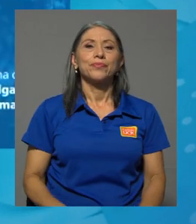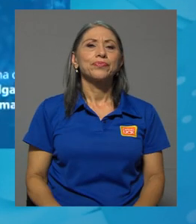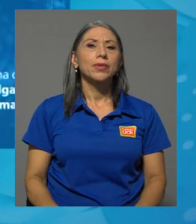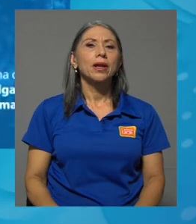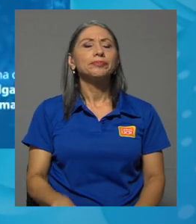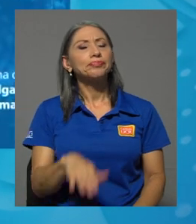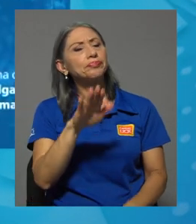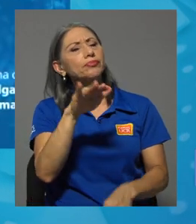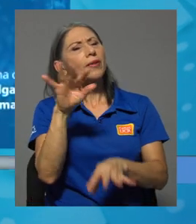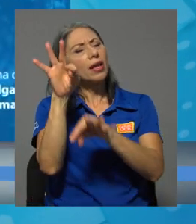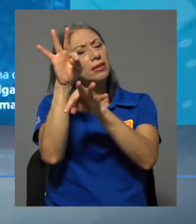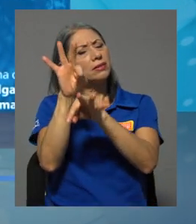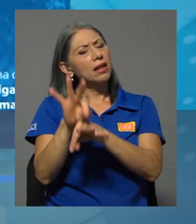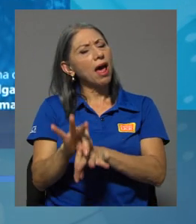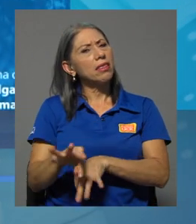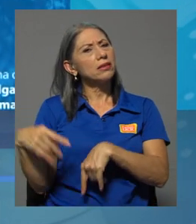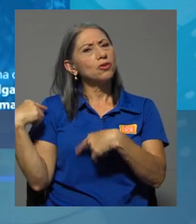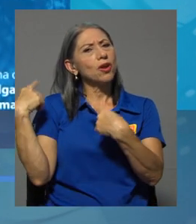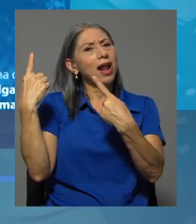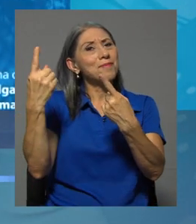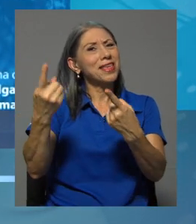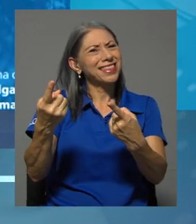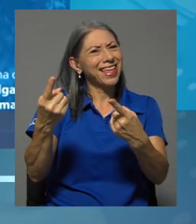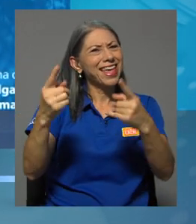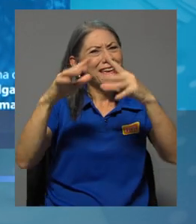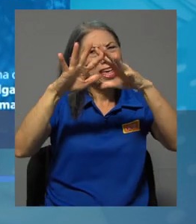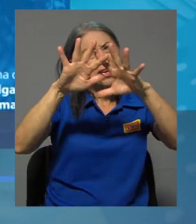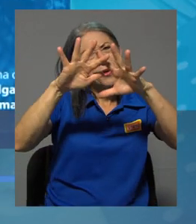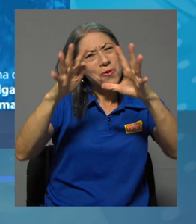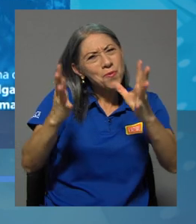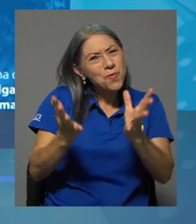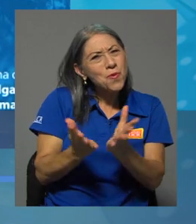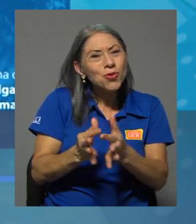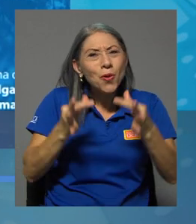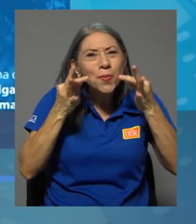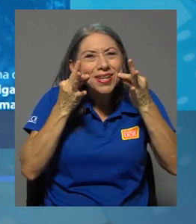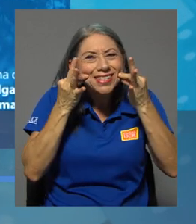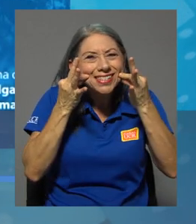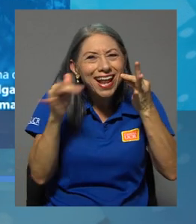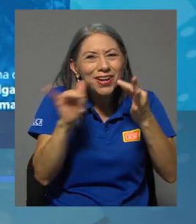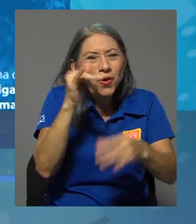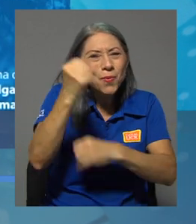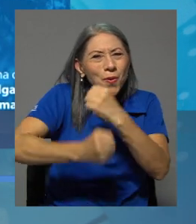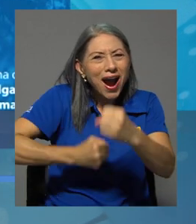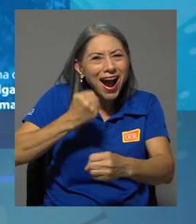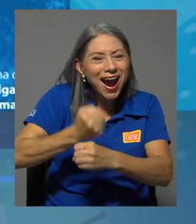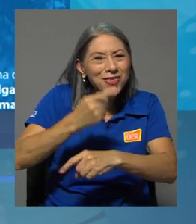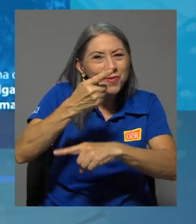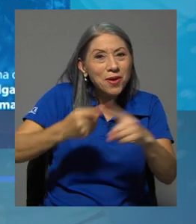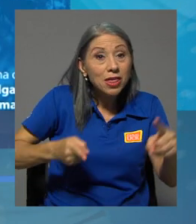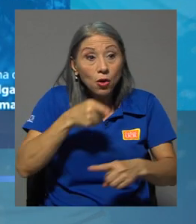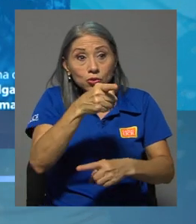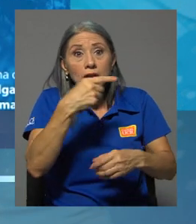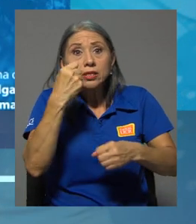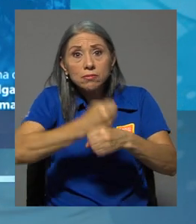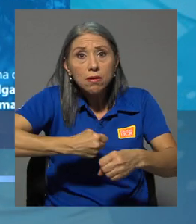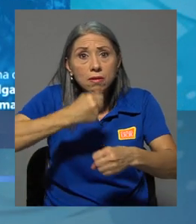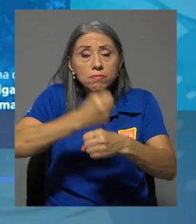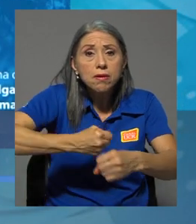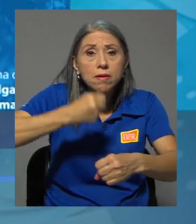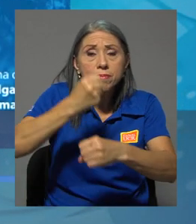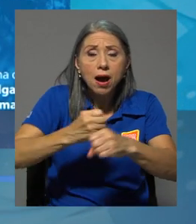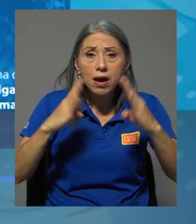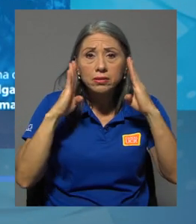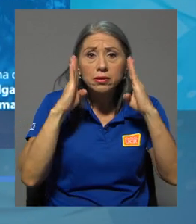Wendy, tradicionalmente en un mundo presencial, como teníamos hace año y medio, ustedes ya tienen todo un plan de trabajo cada año y demás y de atención a los